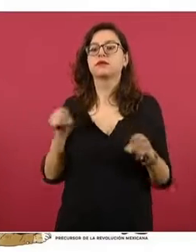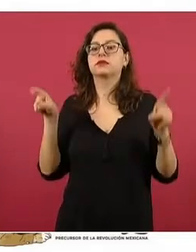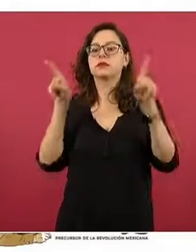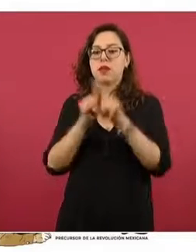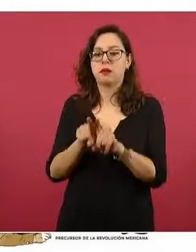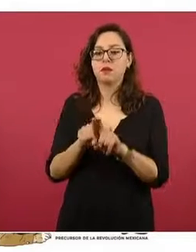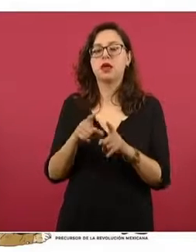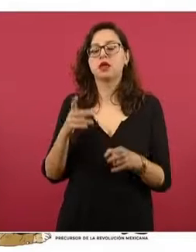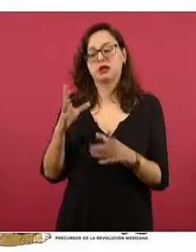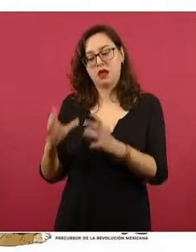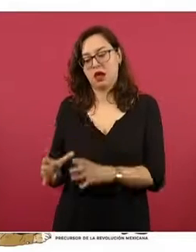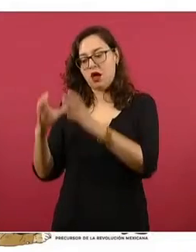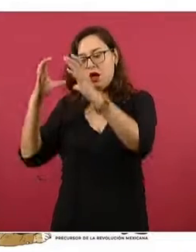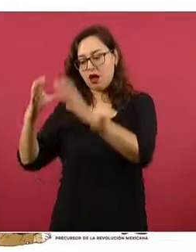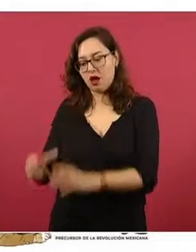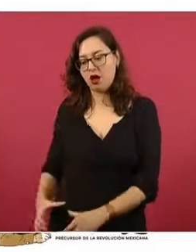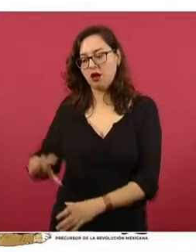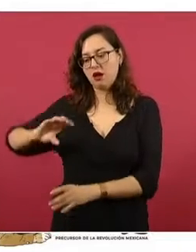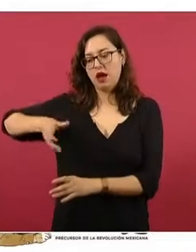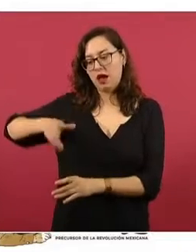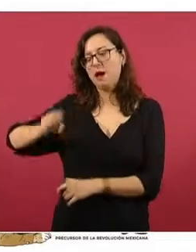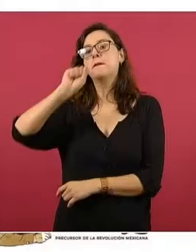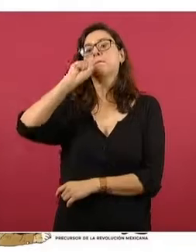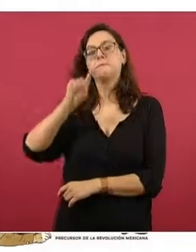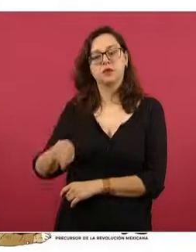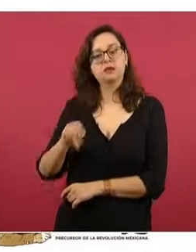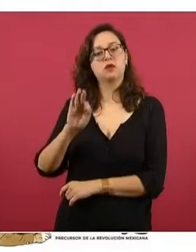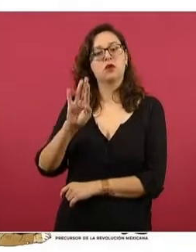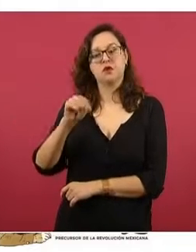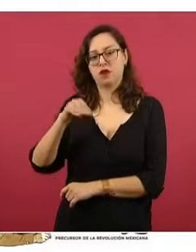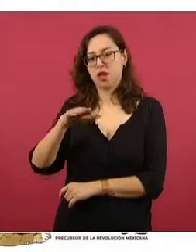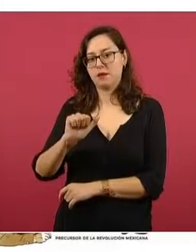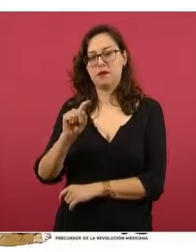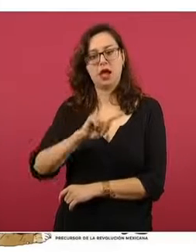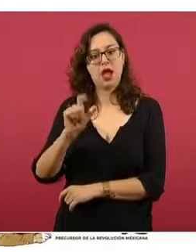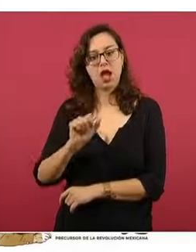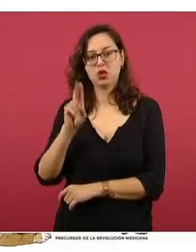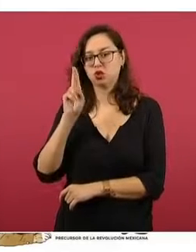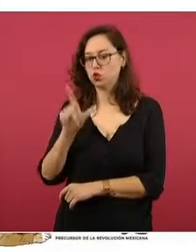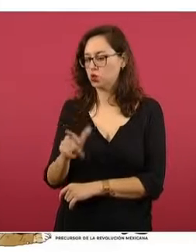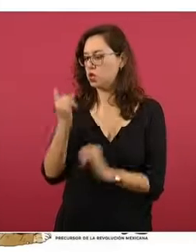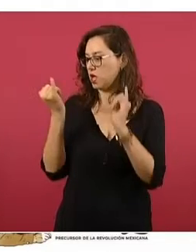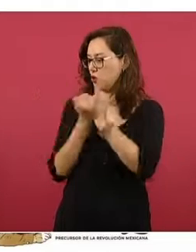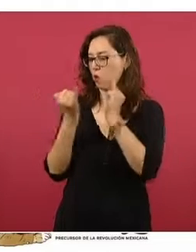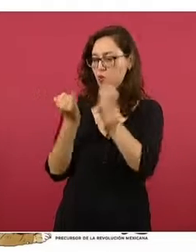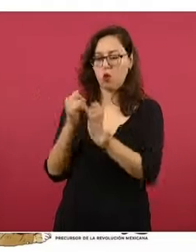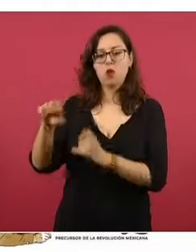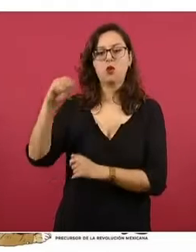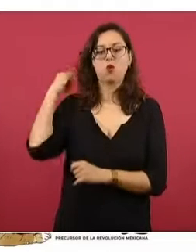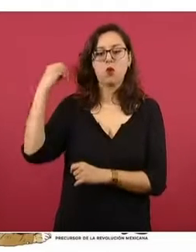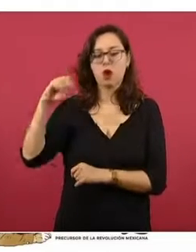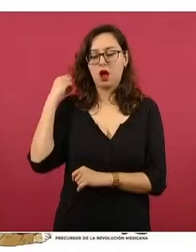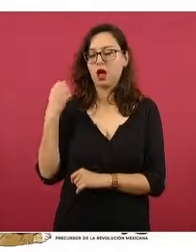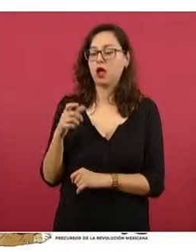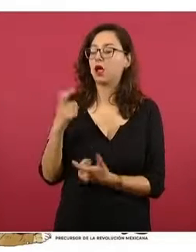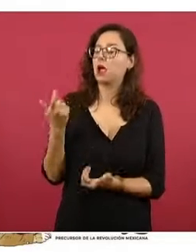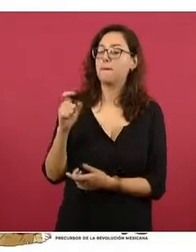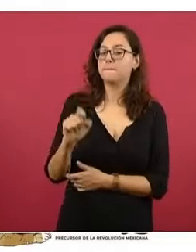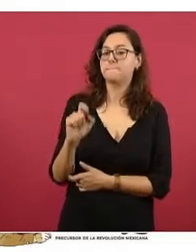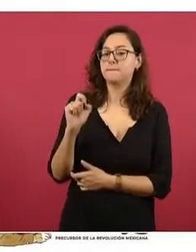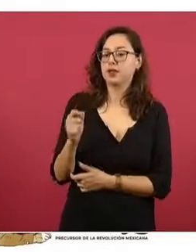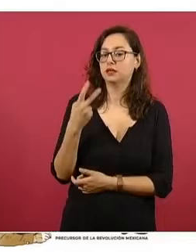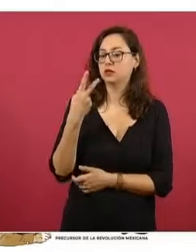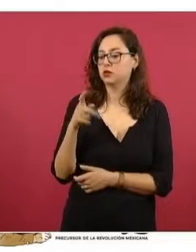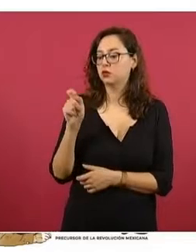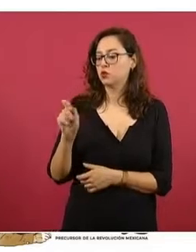caso de cilindros de gas, Flama Azul, también en este mismo municipio de Oaxaca, tiene un precio al público de 22 pesos con